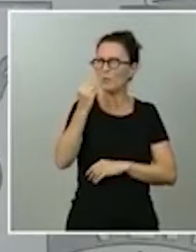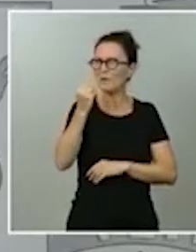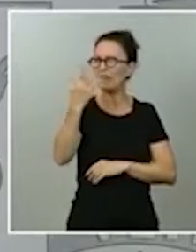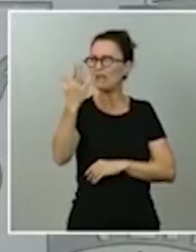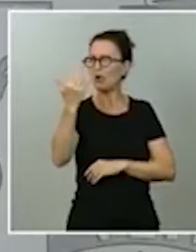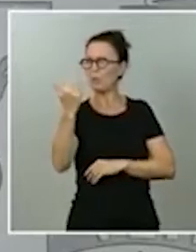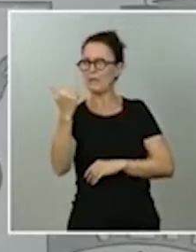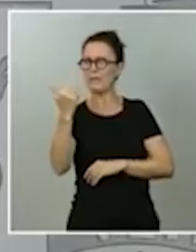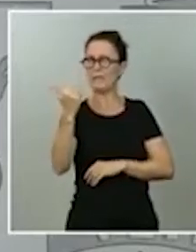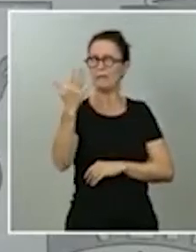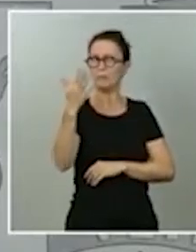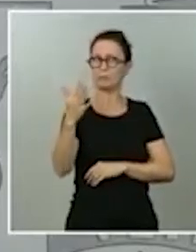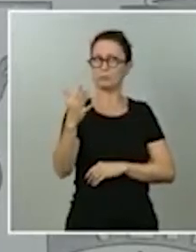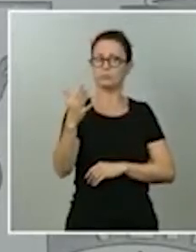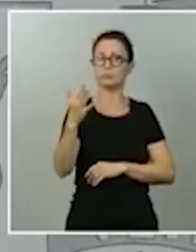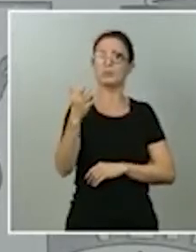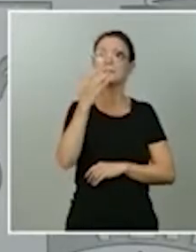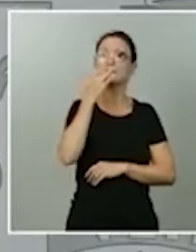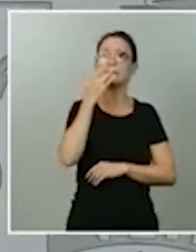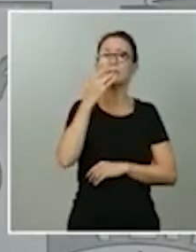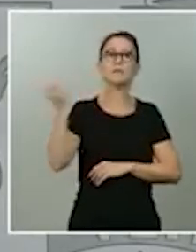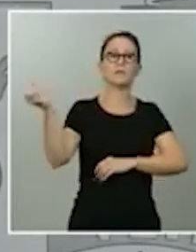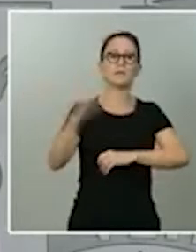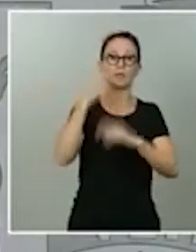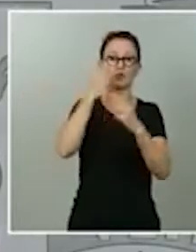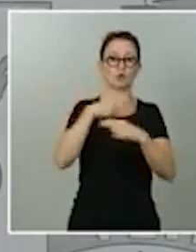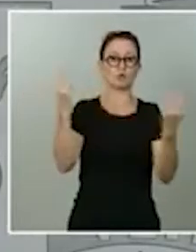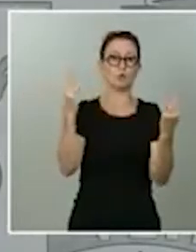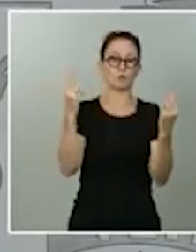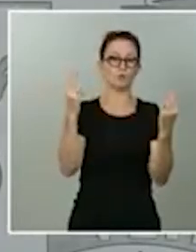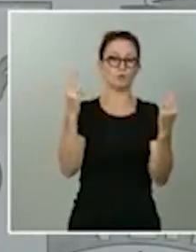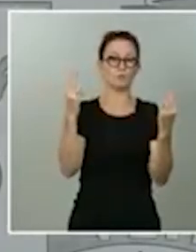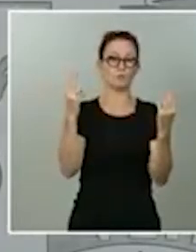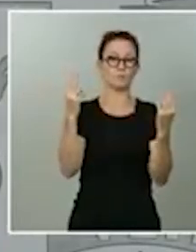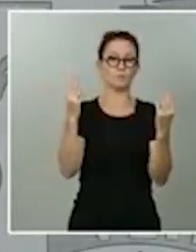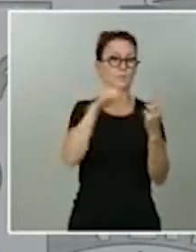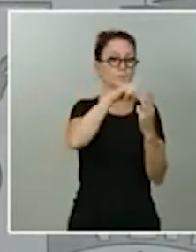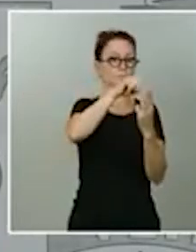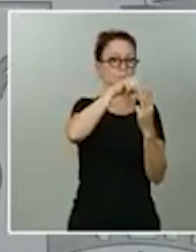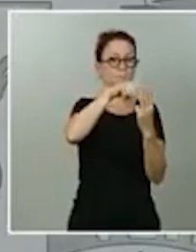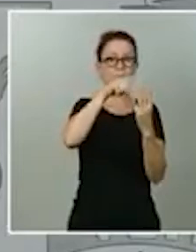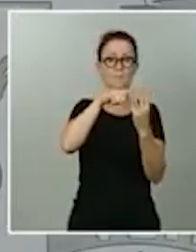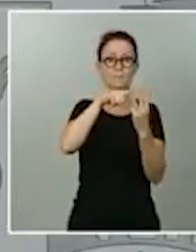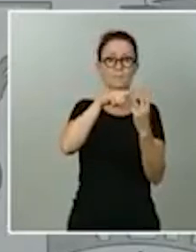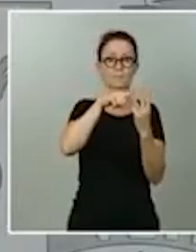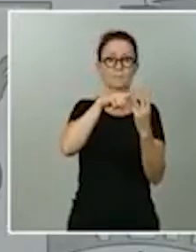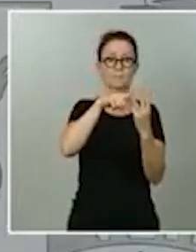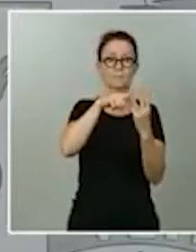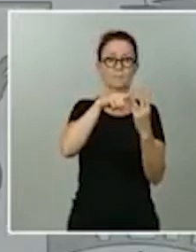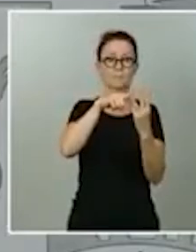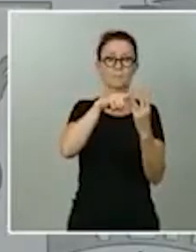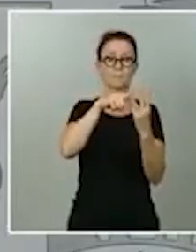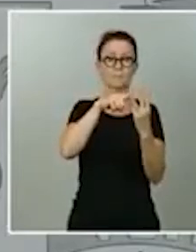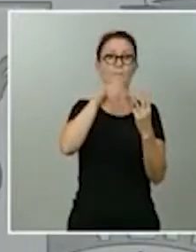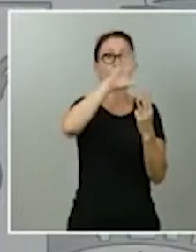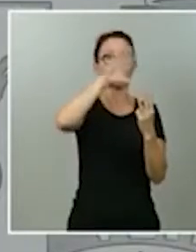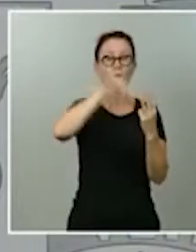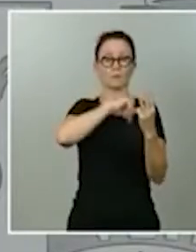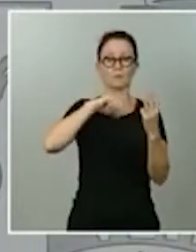ingresos públicos y evidentemente son las comunidades autónomas las que tienen que gestionar en el ámbito de sus competencias esos recursos